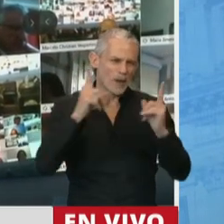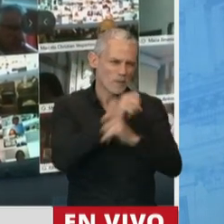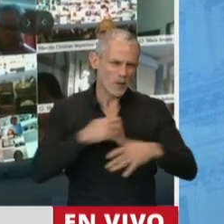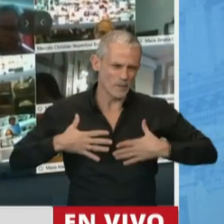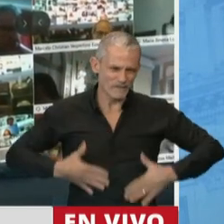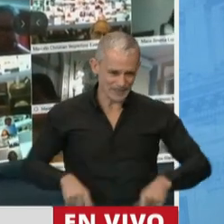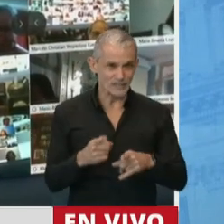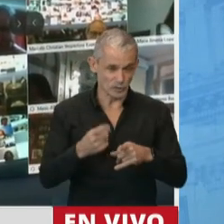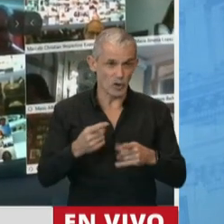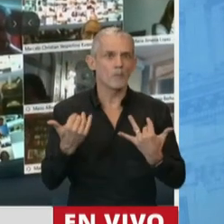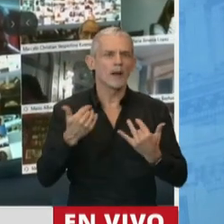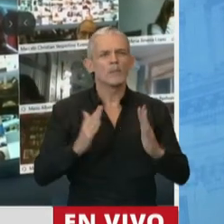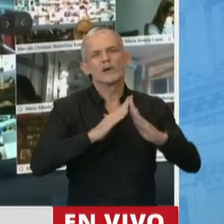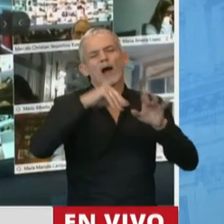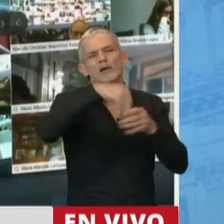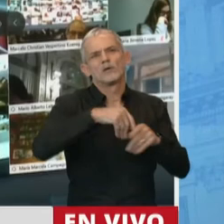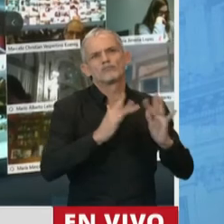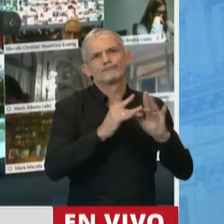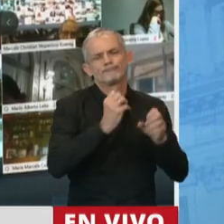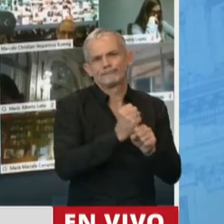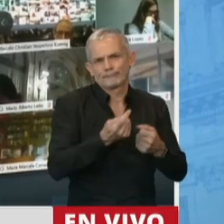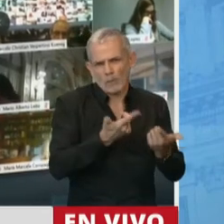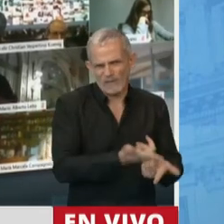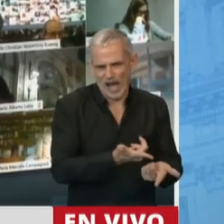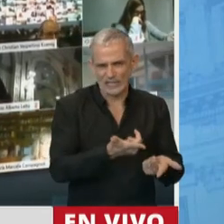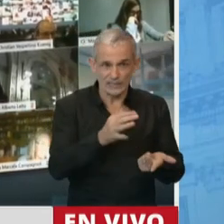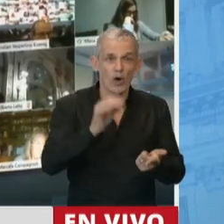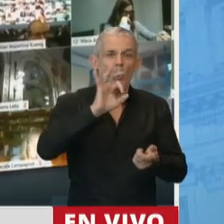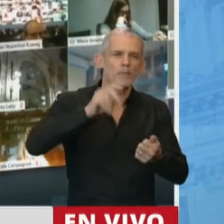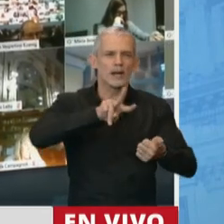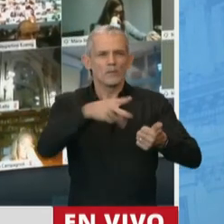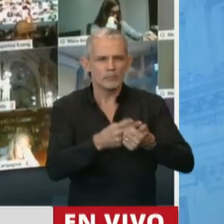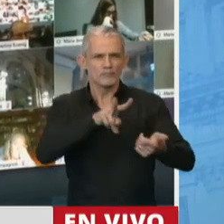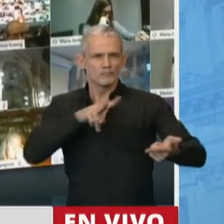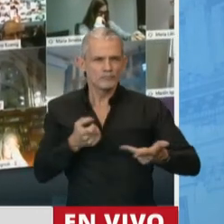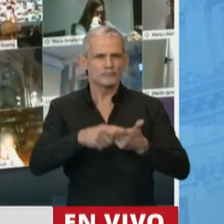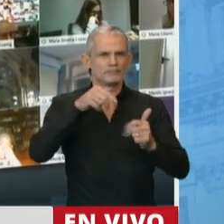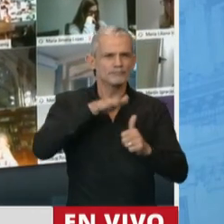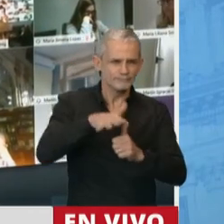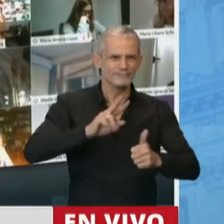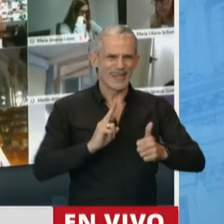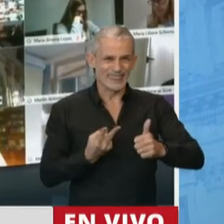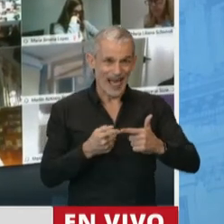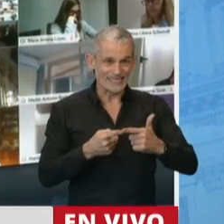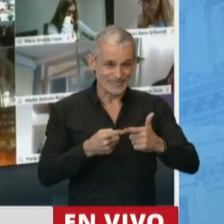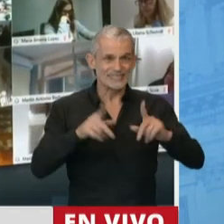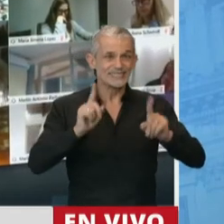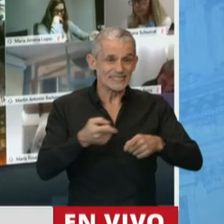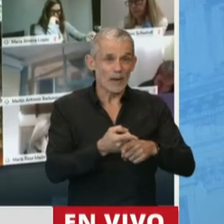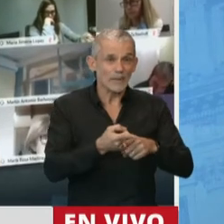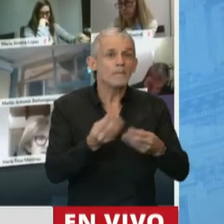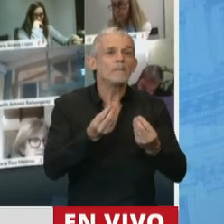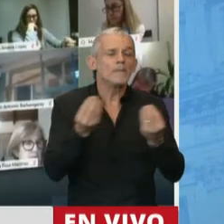también para facilitar la contratación de personas trans, travestis, transexuales y otras poblaciones vulnerables